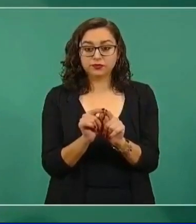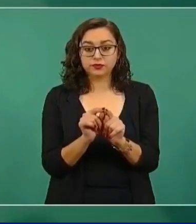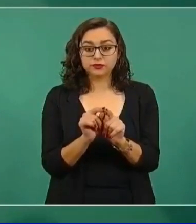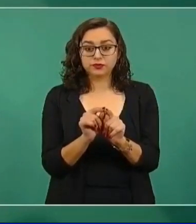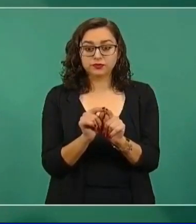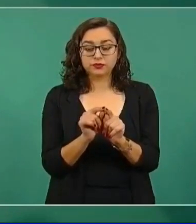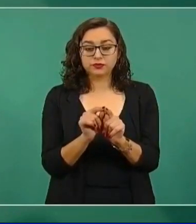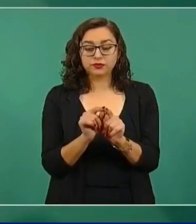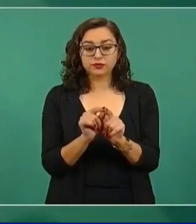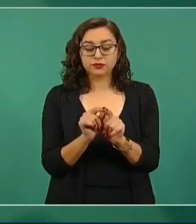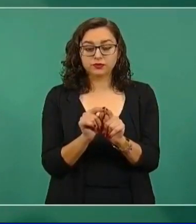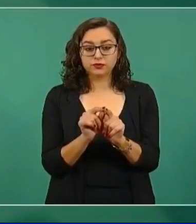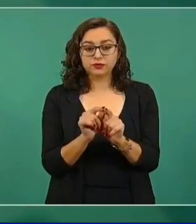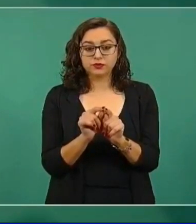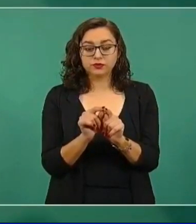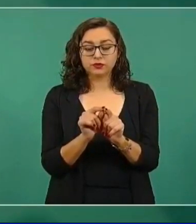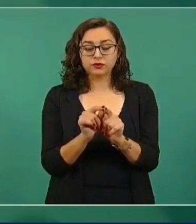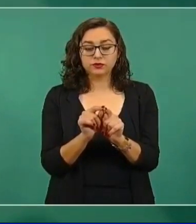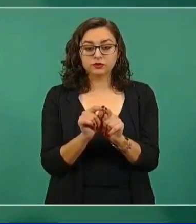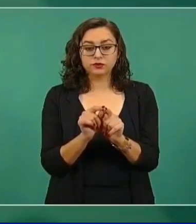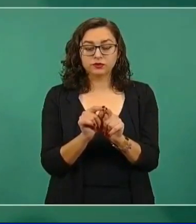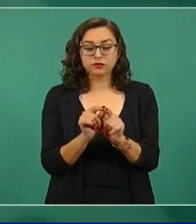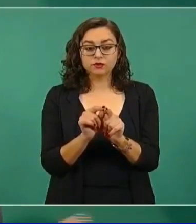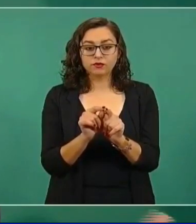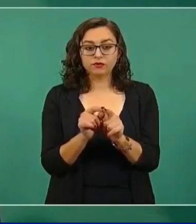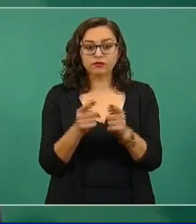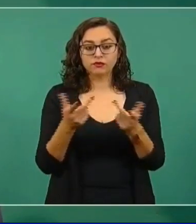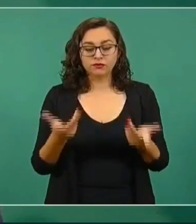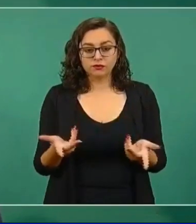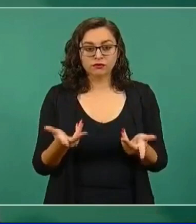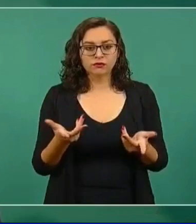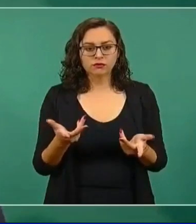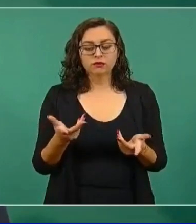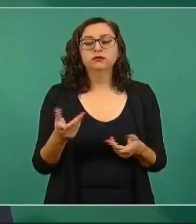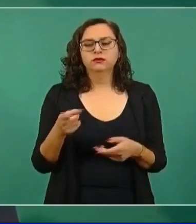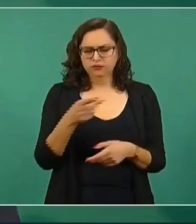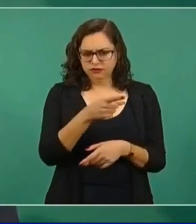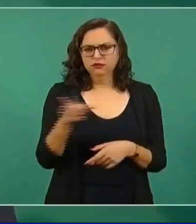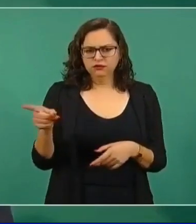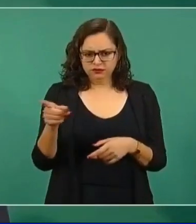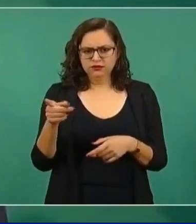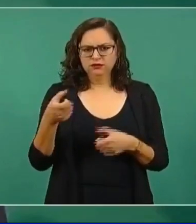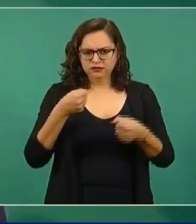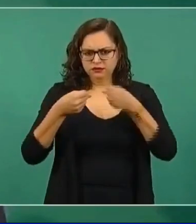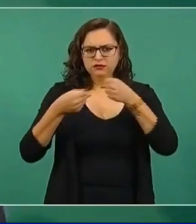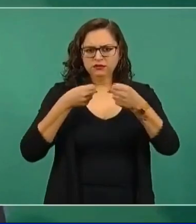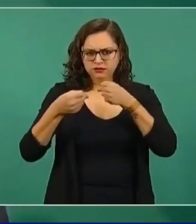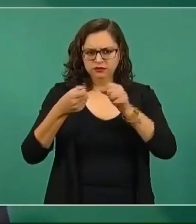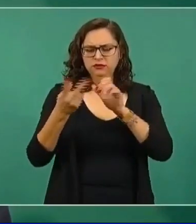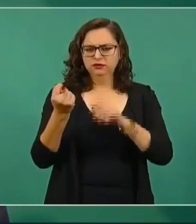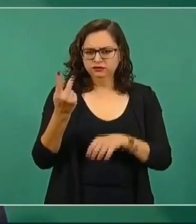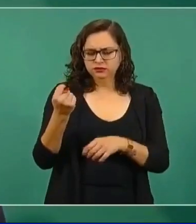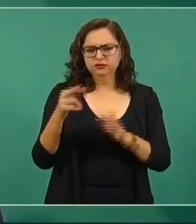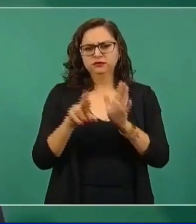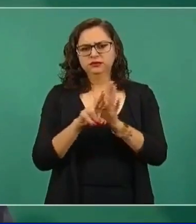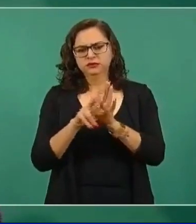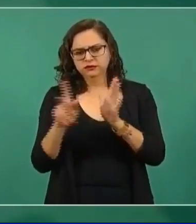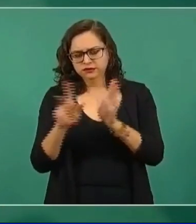abierta a los medios y